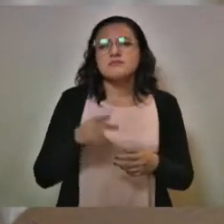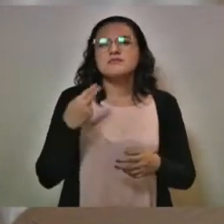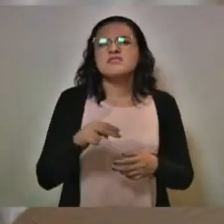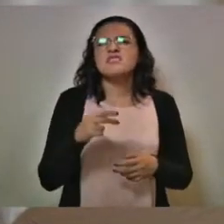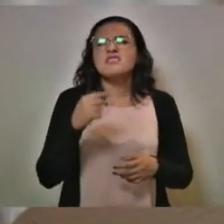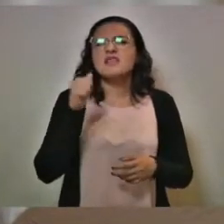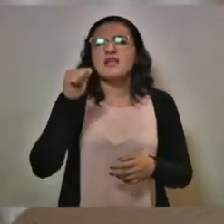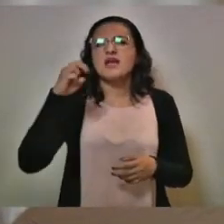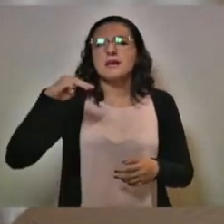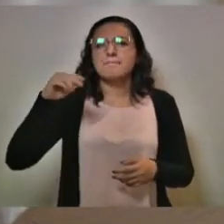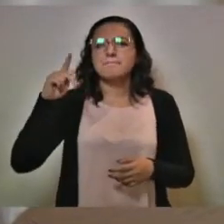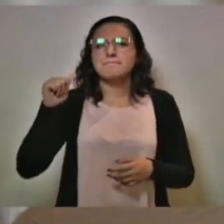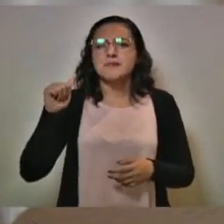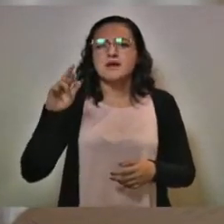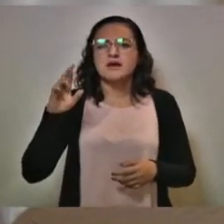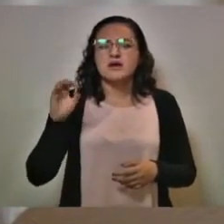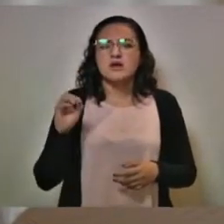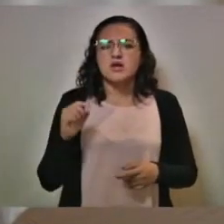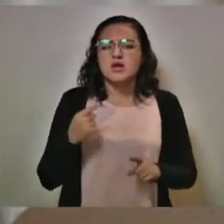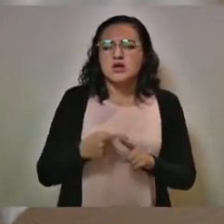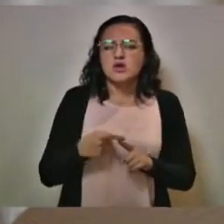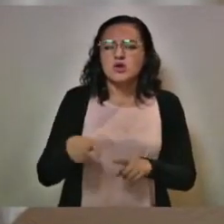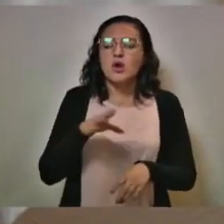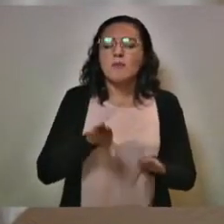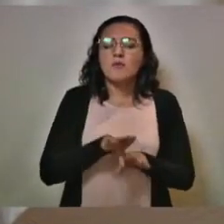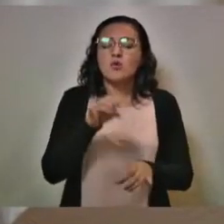un juicio, es una naturaleza.